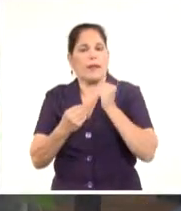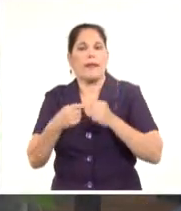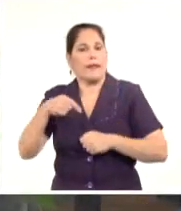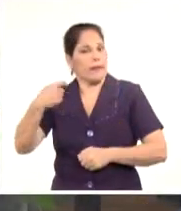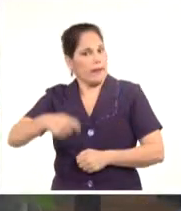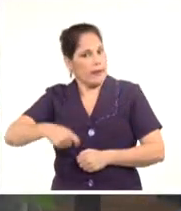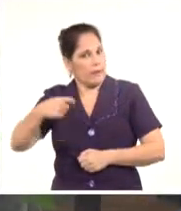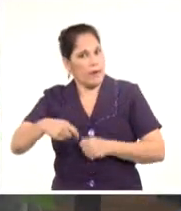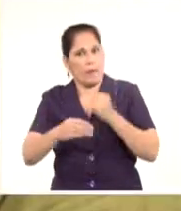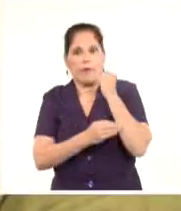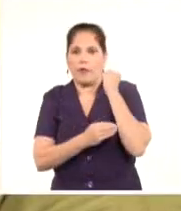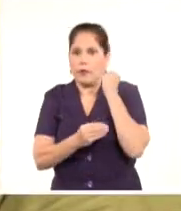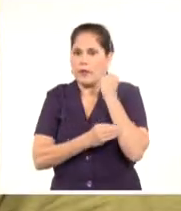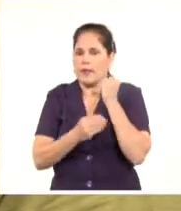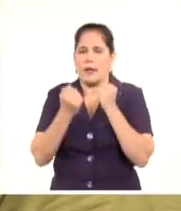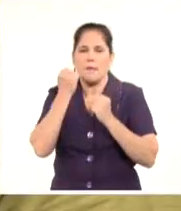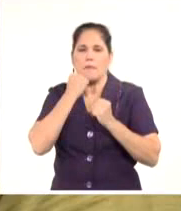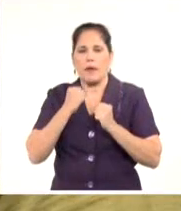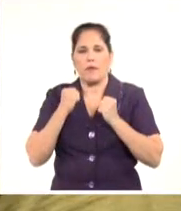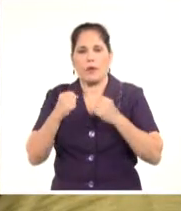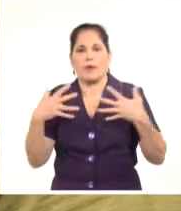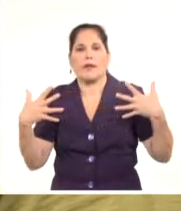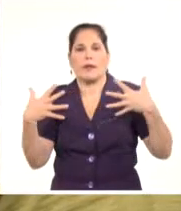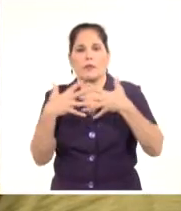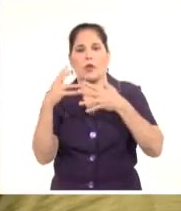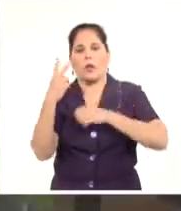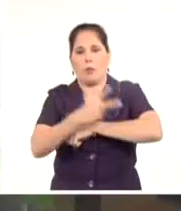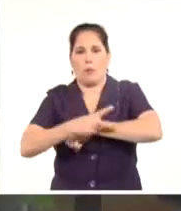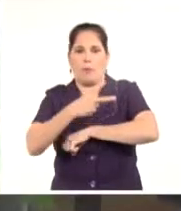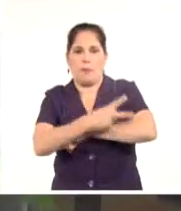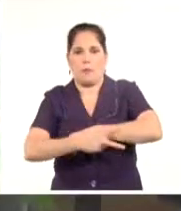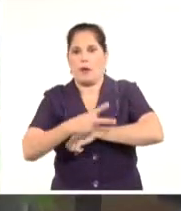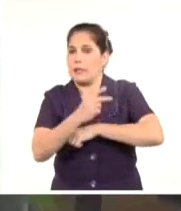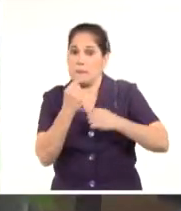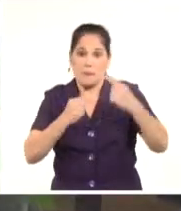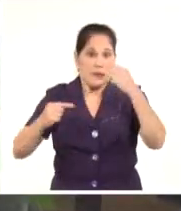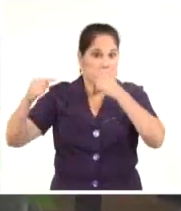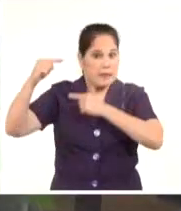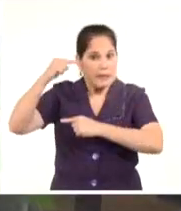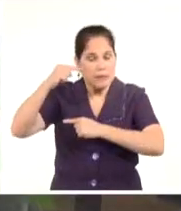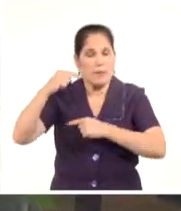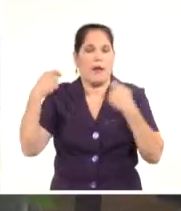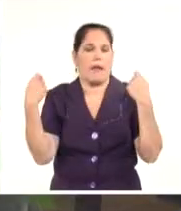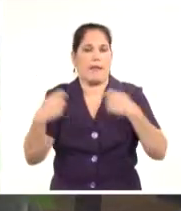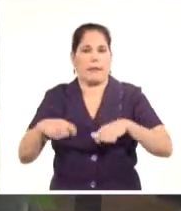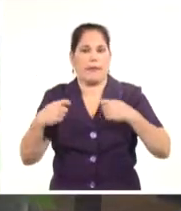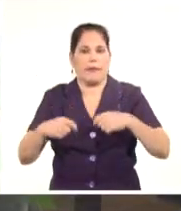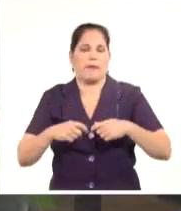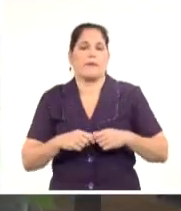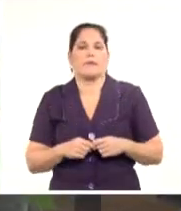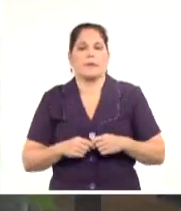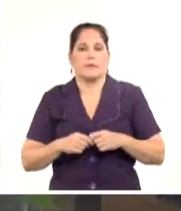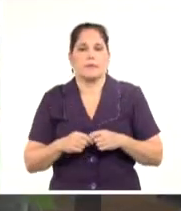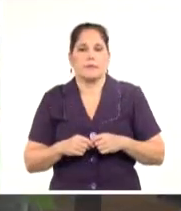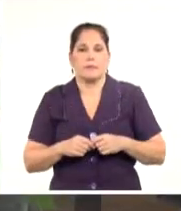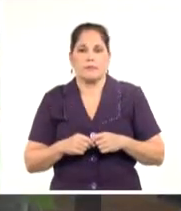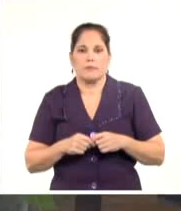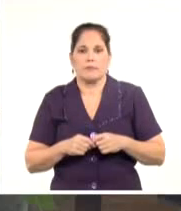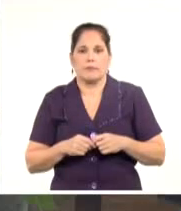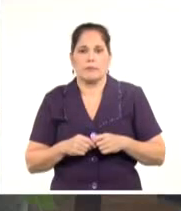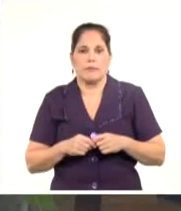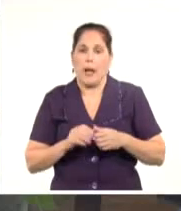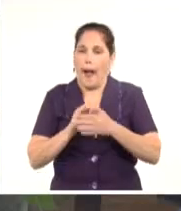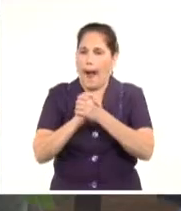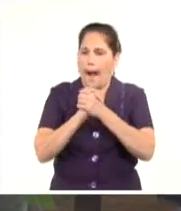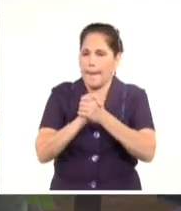fortalecer, ampliar las relaciones bilaterales sobre las bases fundacionales que tuvieron estas relaciones entre la